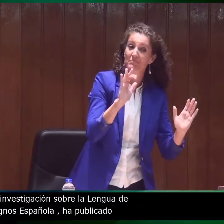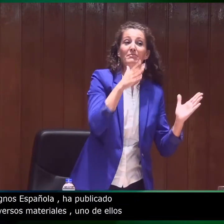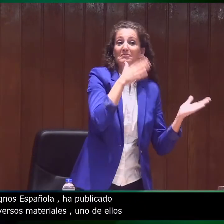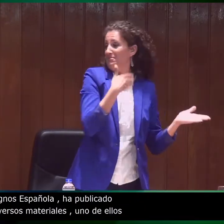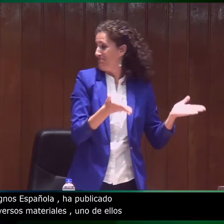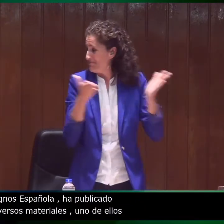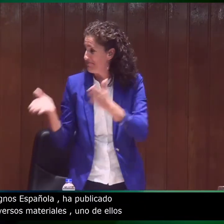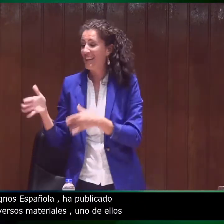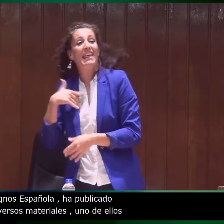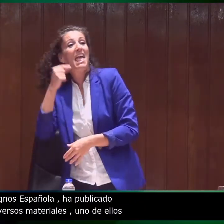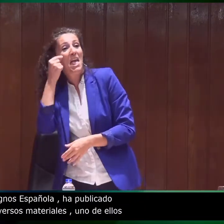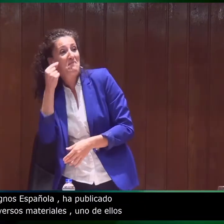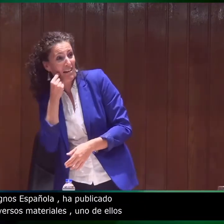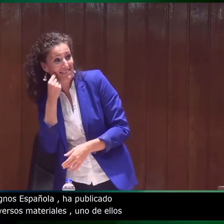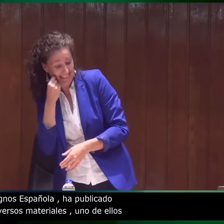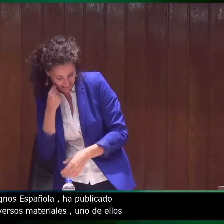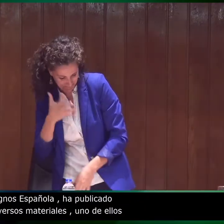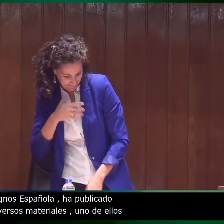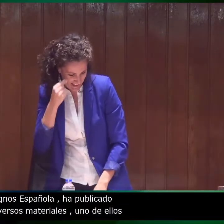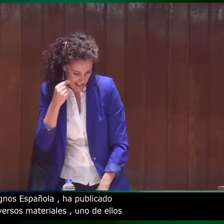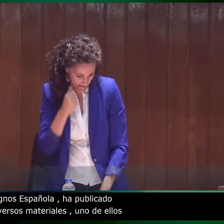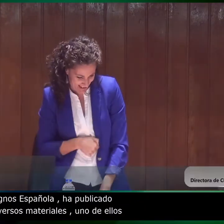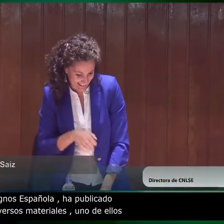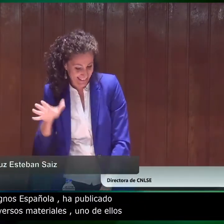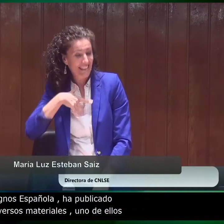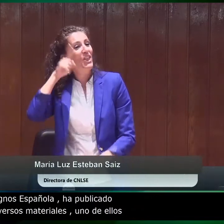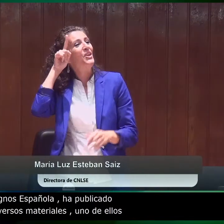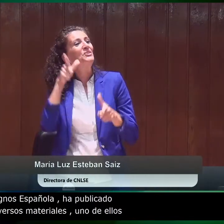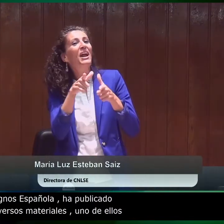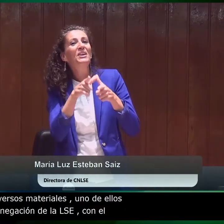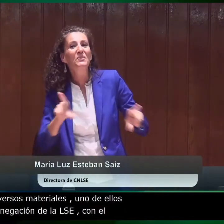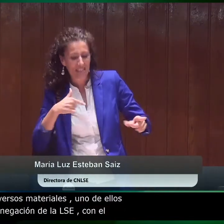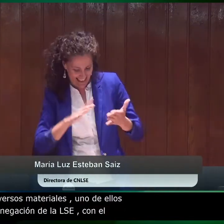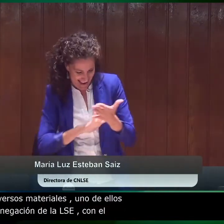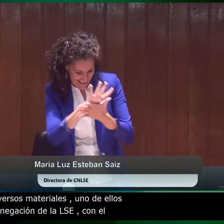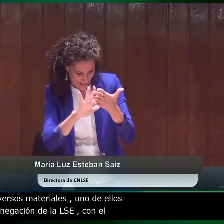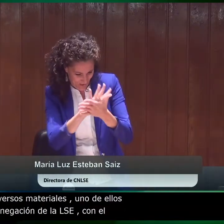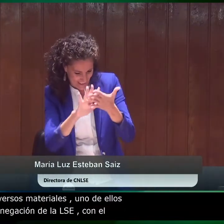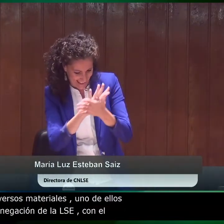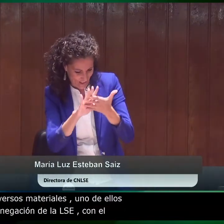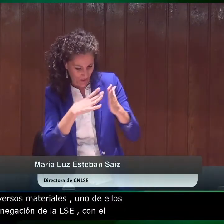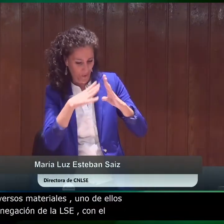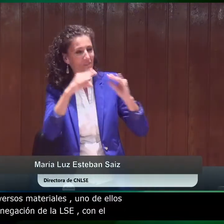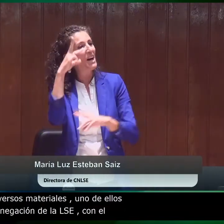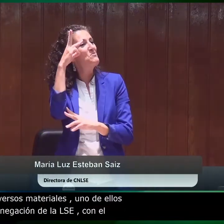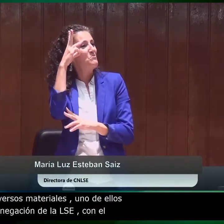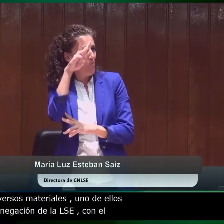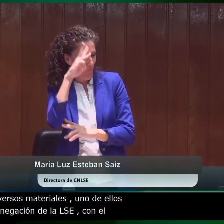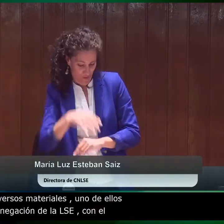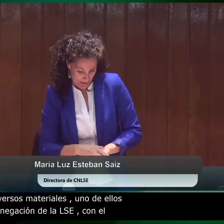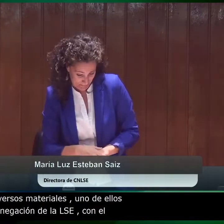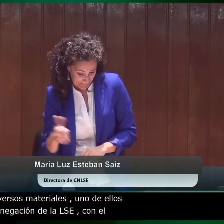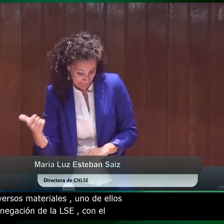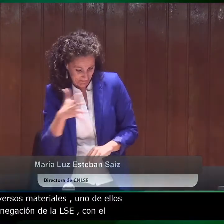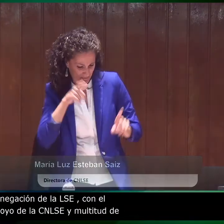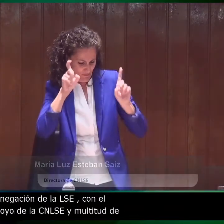artículos. Y en tercer lugar, presento a Yenma Barberá. Es doctora en Lingüística de Lengua de Signos